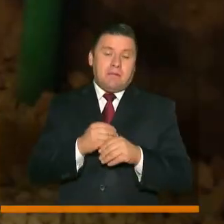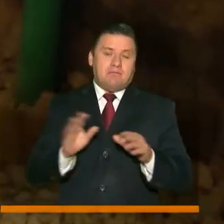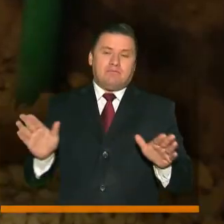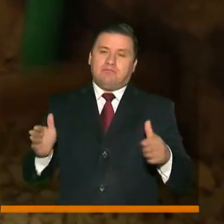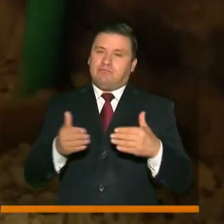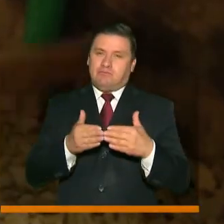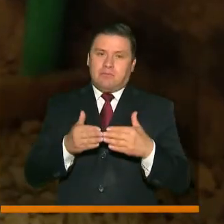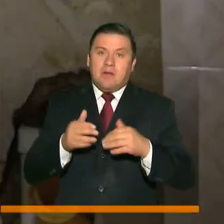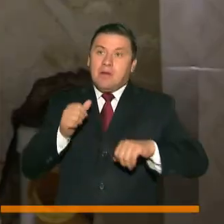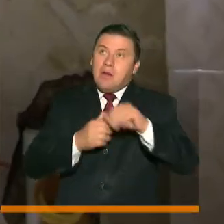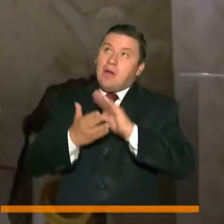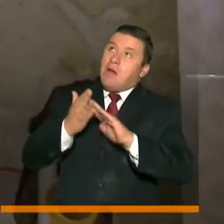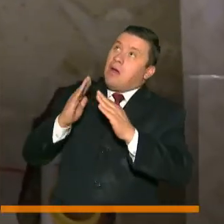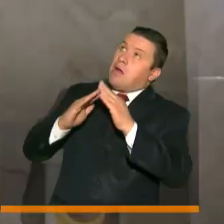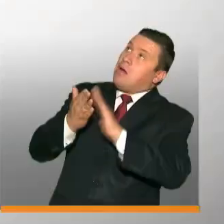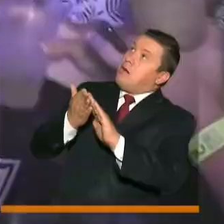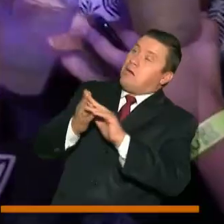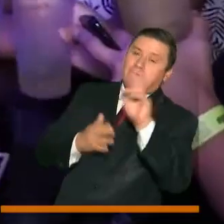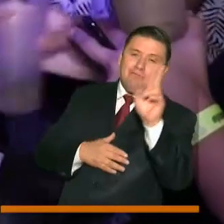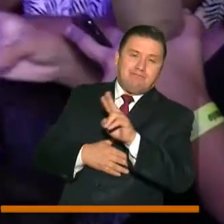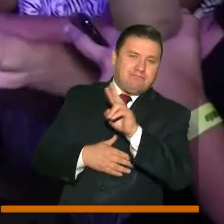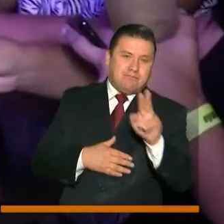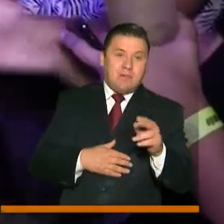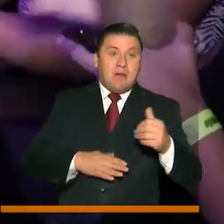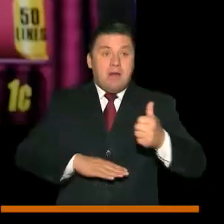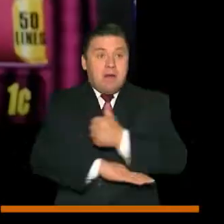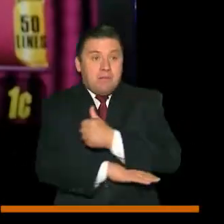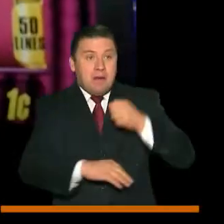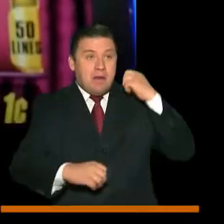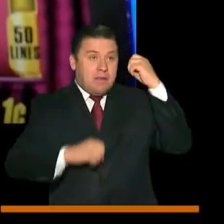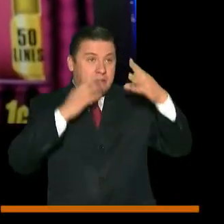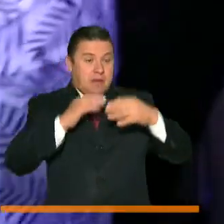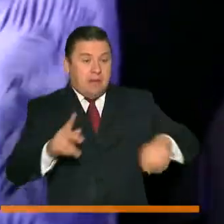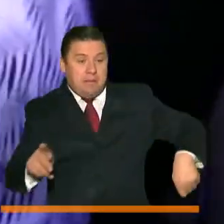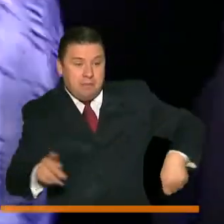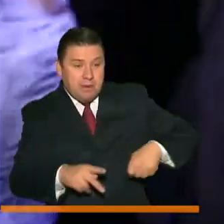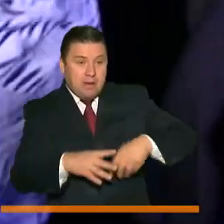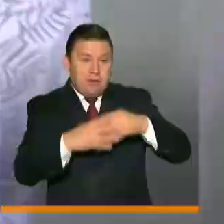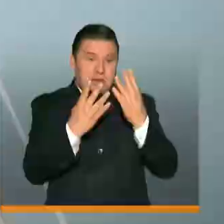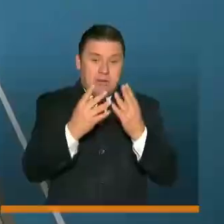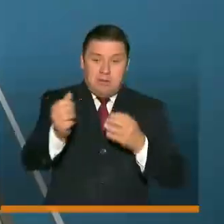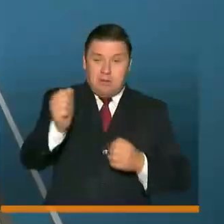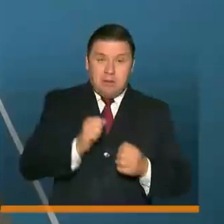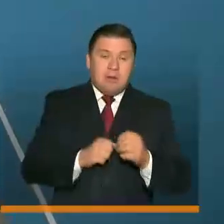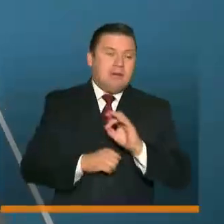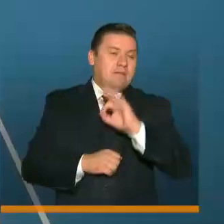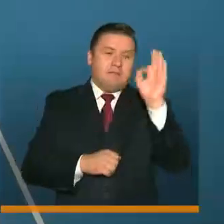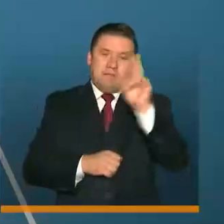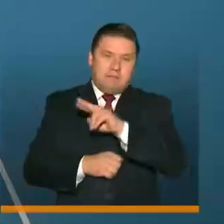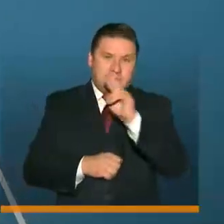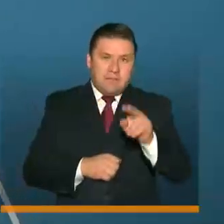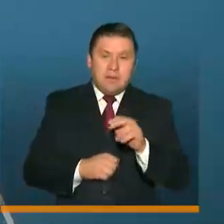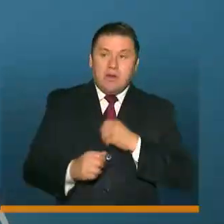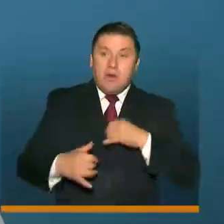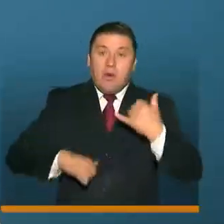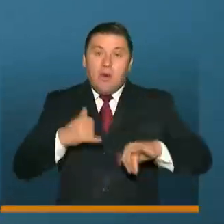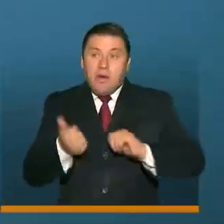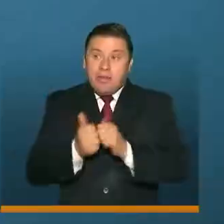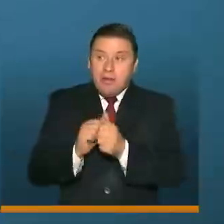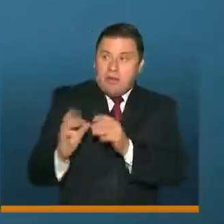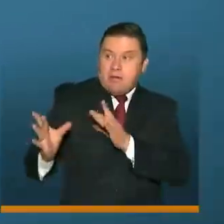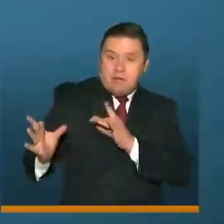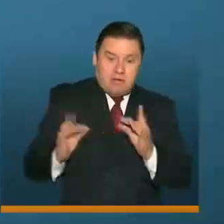restringen las remodelaciones inmobiliarias, bares, discotecas, billares, casinos y bingos. Los deportes de contacto, eventos